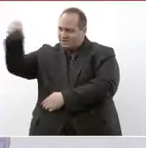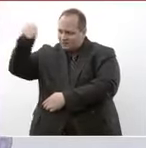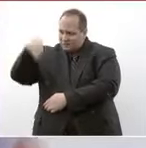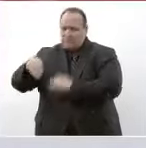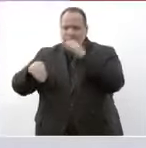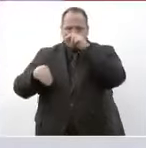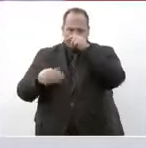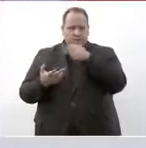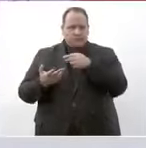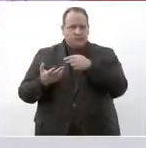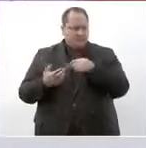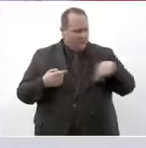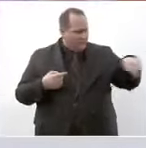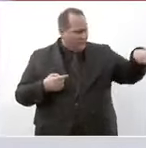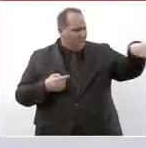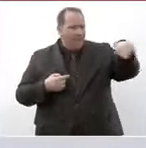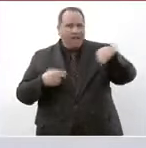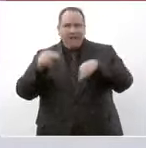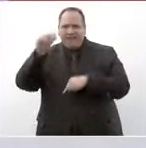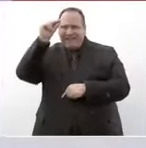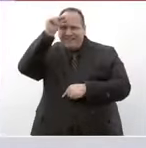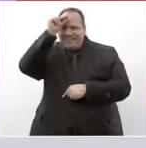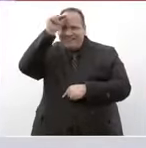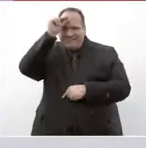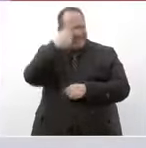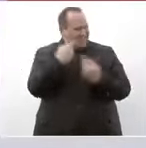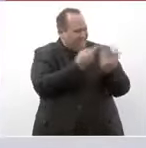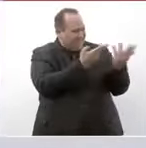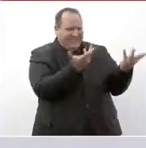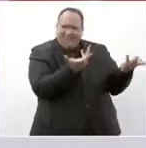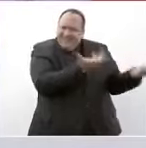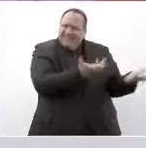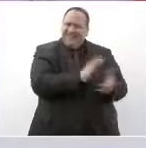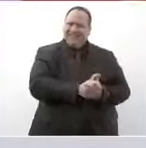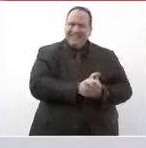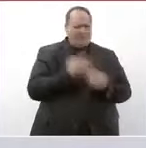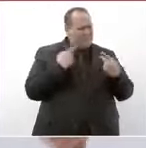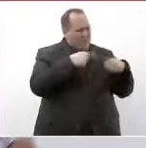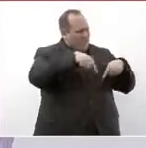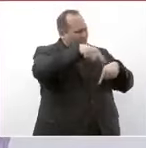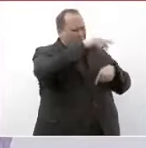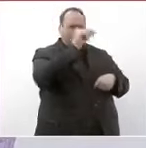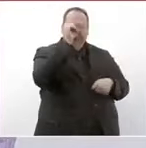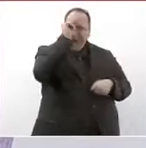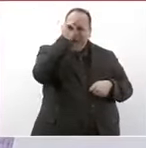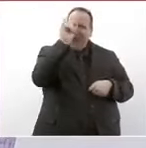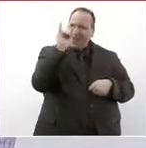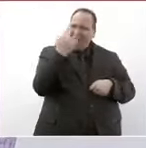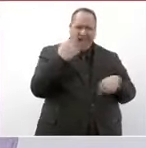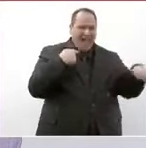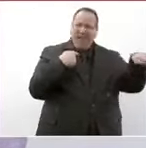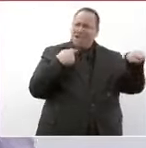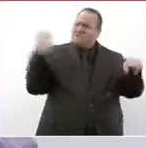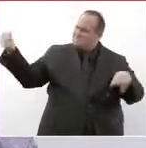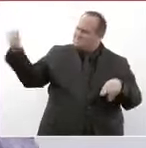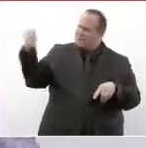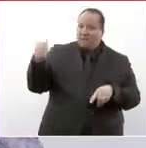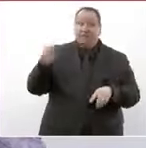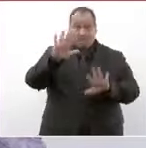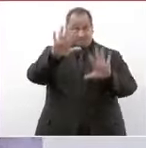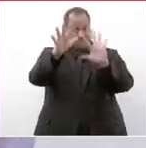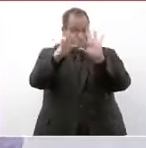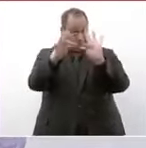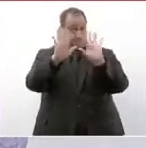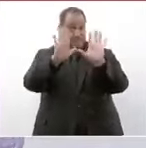que inteligentes son los ciudadanos de Tijuana les voy a dar un